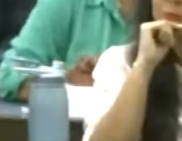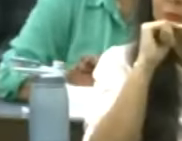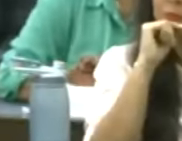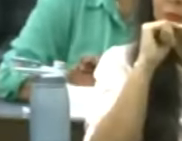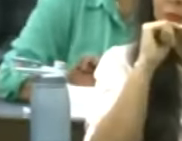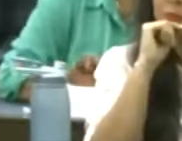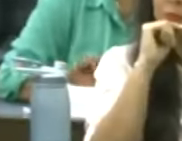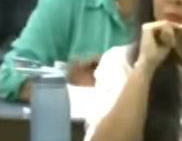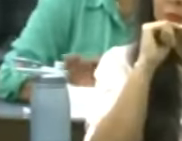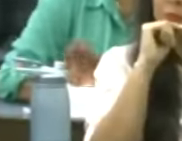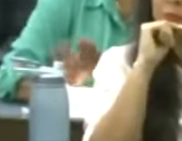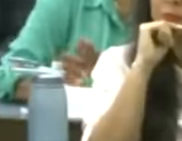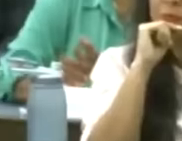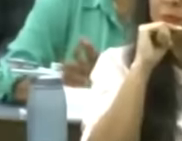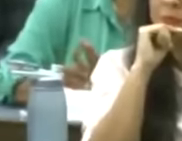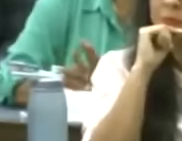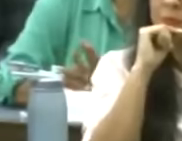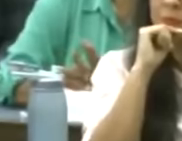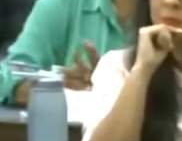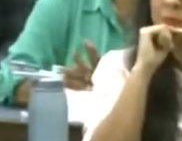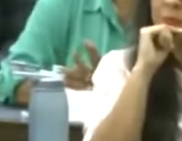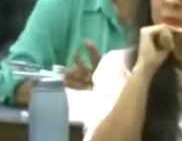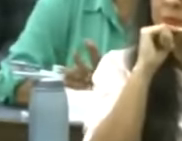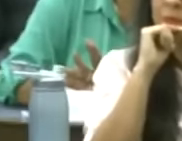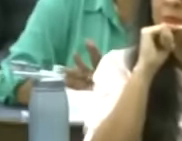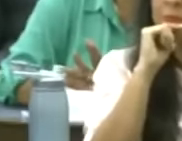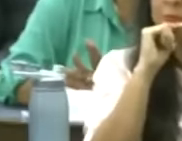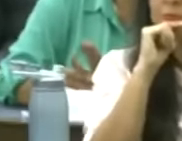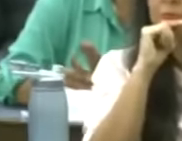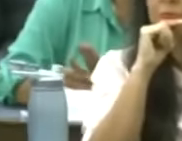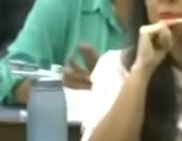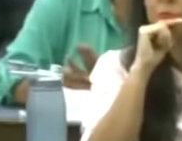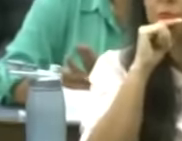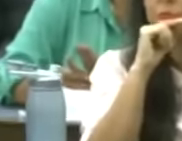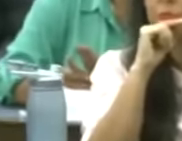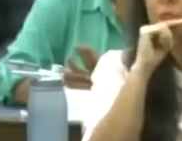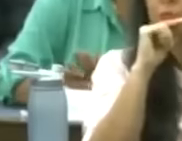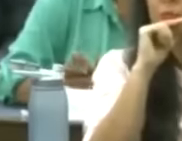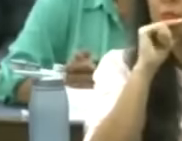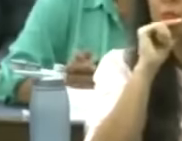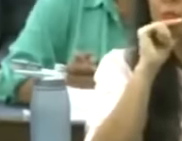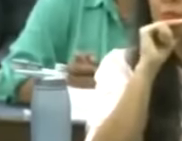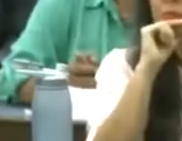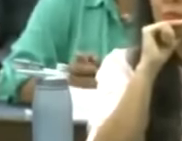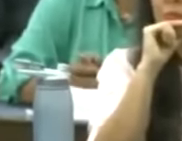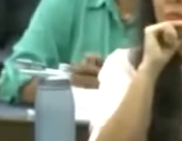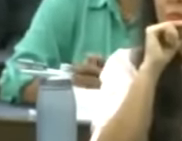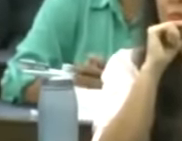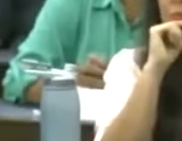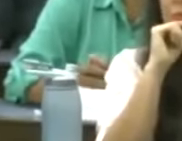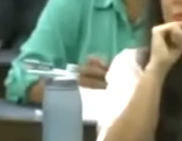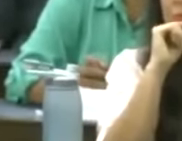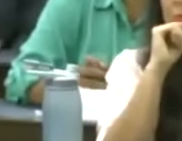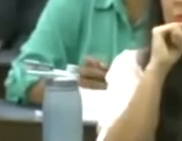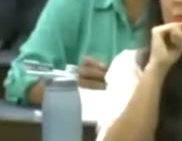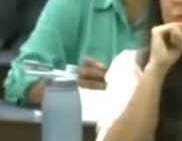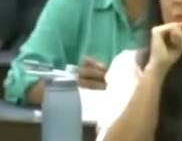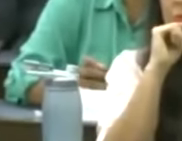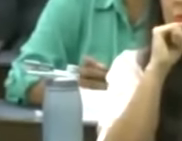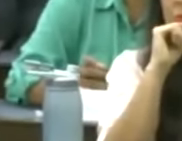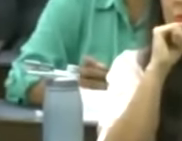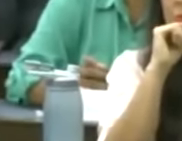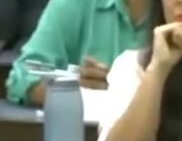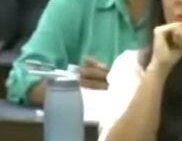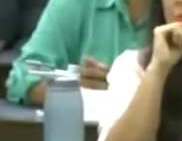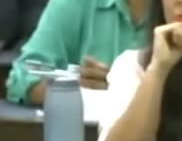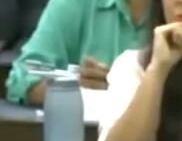como esta para tener réditos electorales es un año electoral